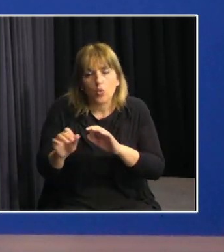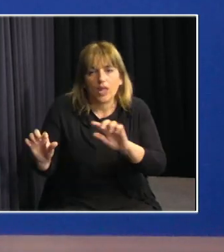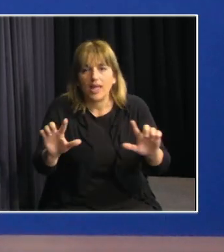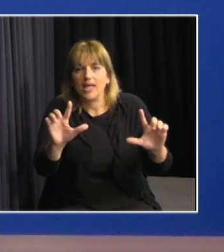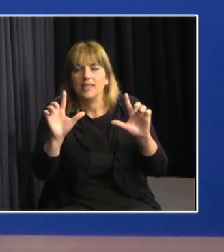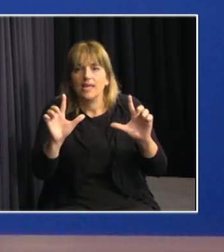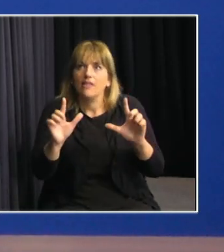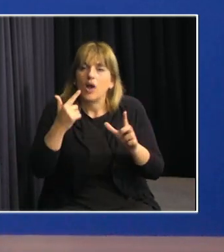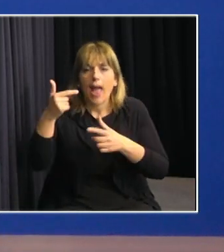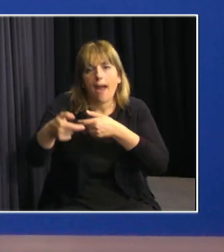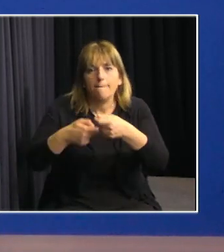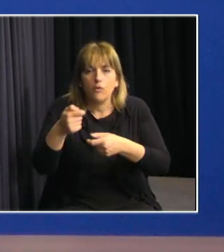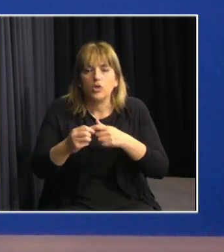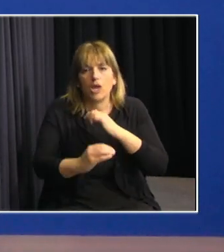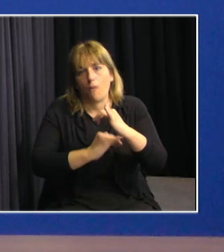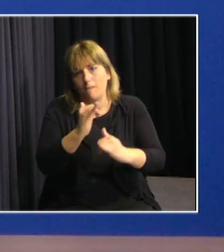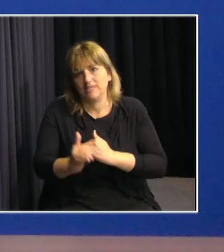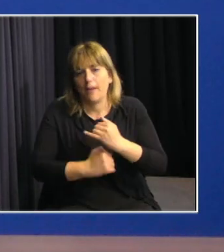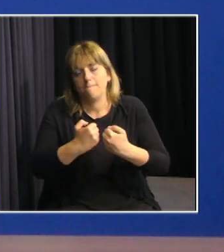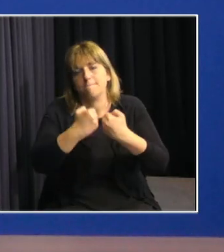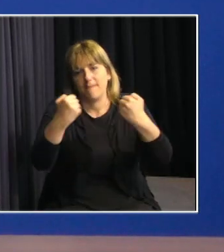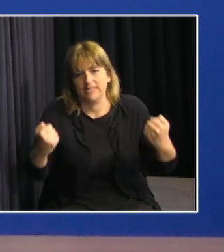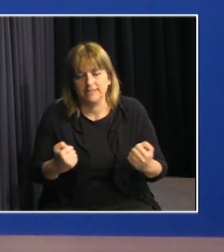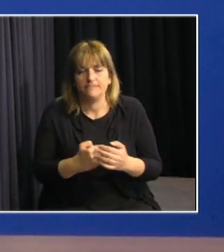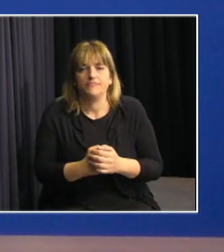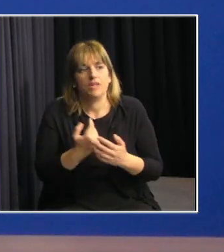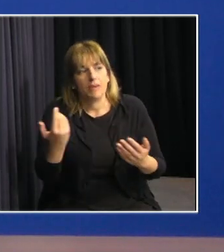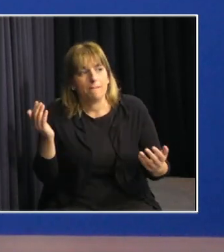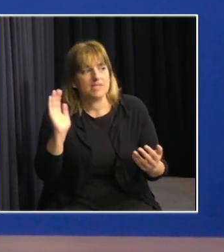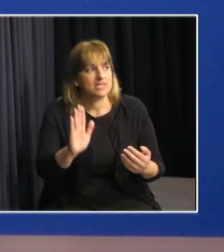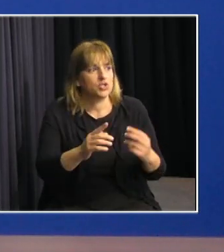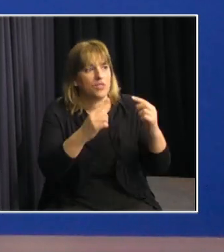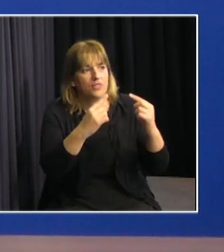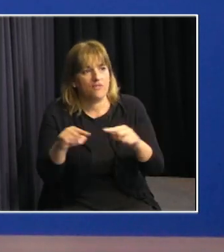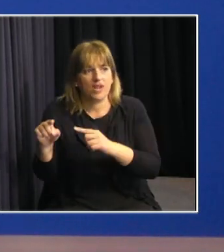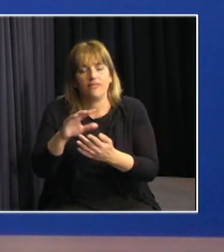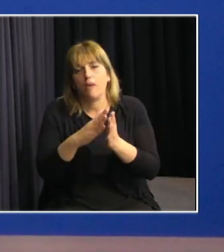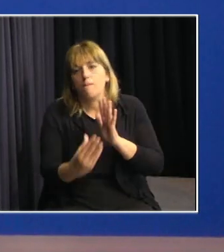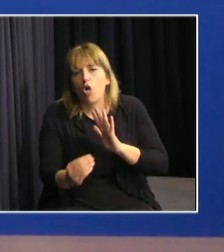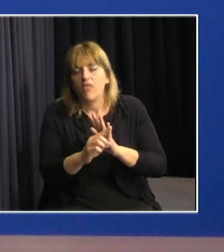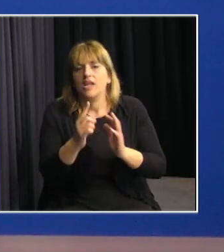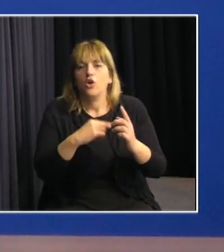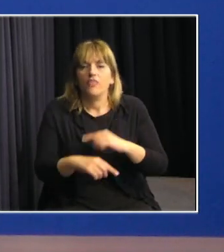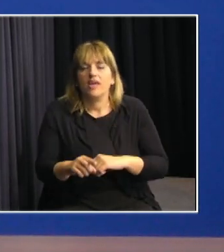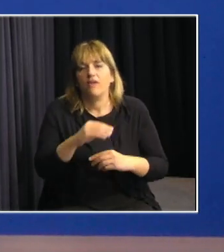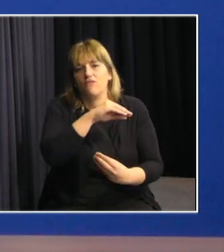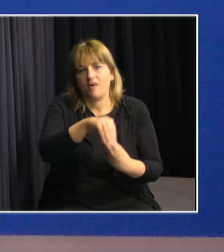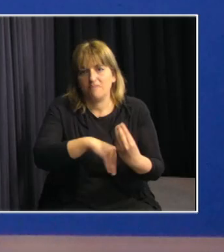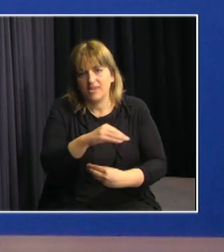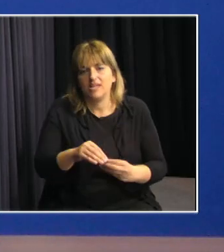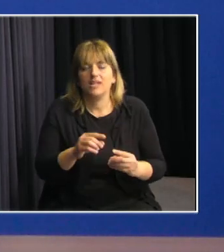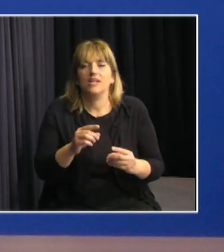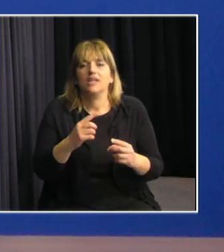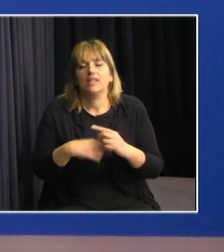que contribuyen a generar mensajes más abarcativos. Presentación de distintos modelos de familia, diversidad de los personajes,